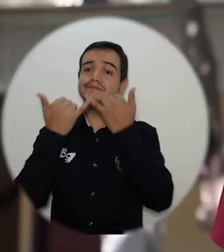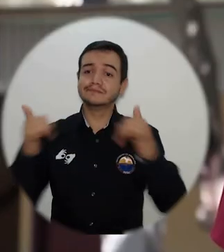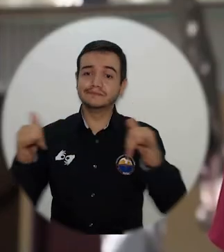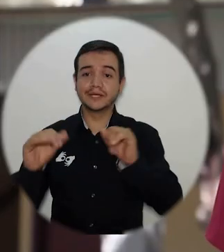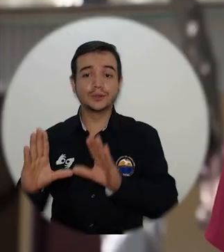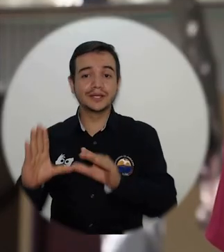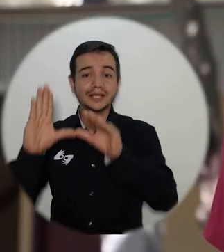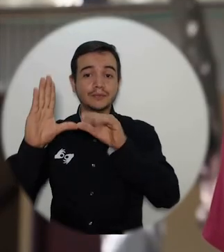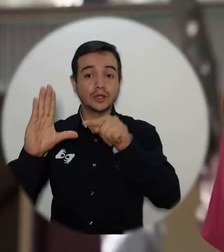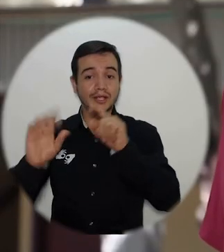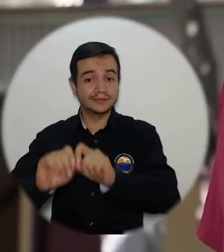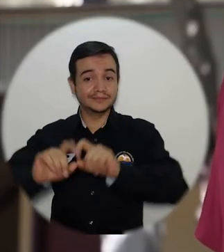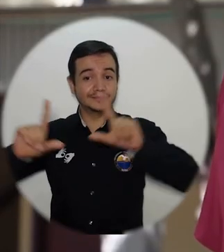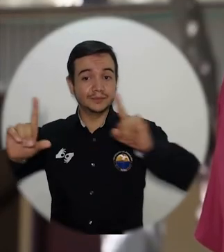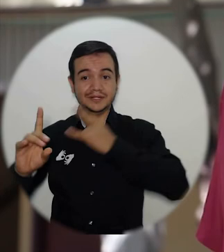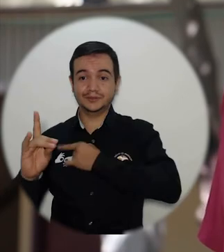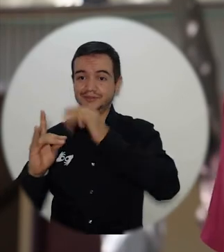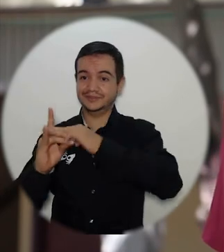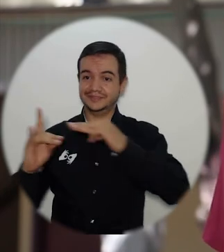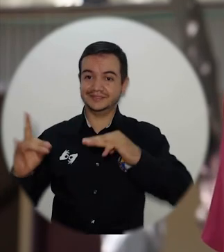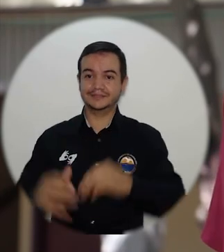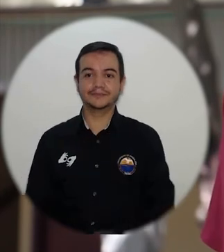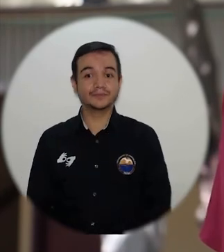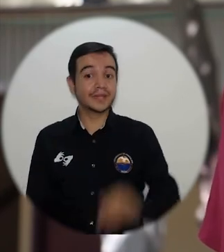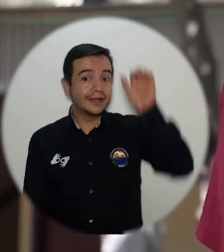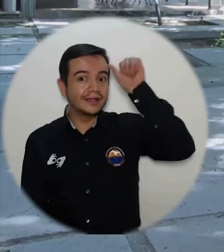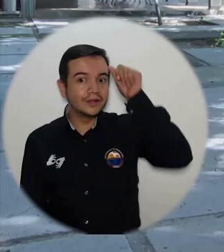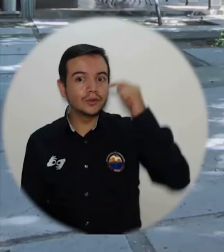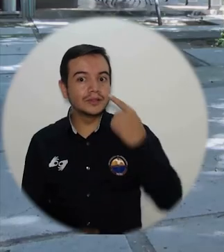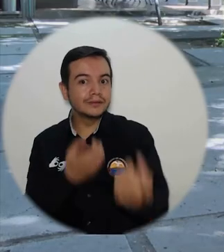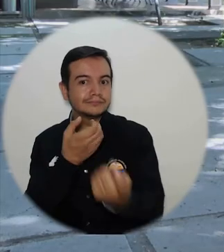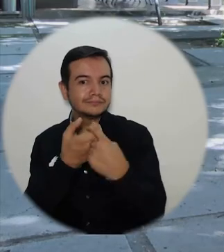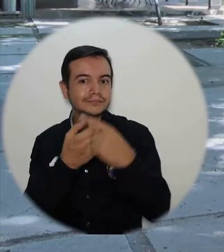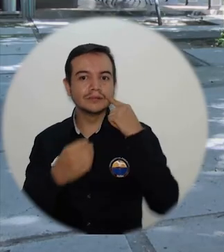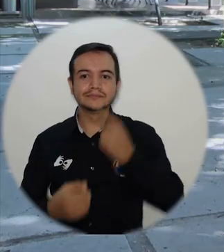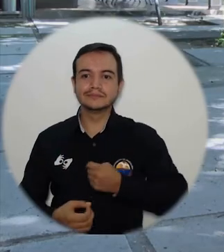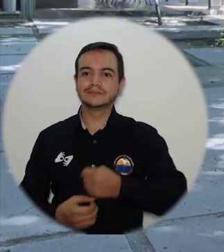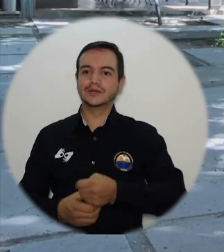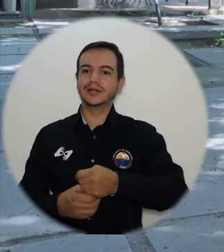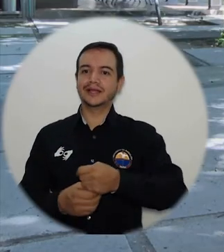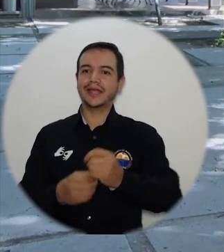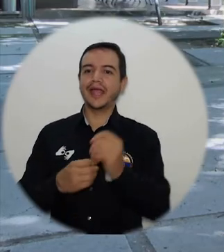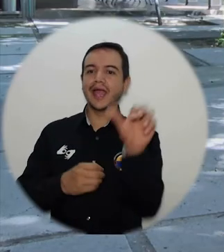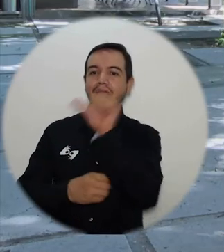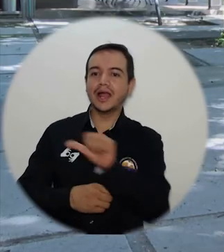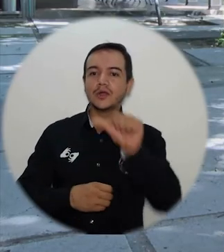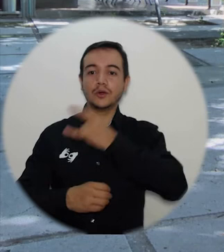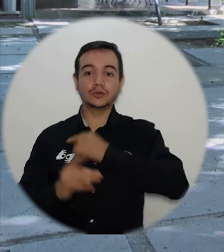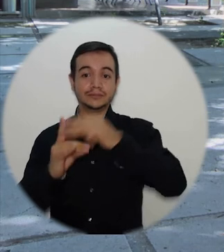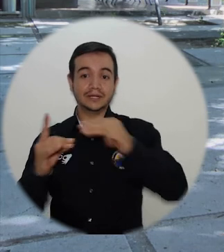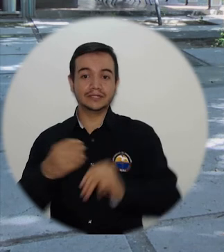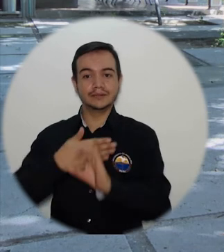Hemos llegado al final del Campus TV, programa institucional de la Universidad del Magdalena. Recuerden seguirnos en nuestras redes institucionales,